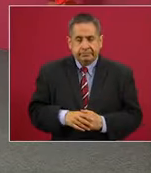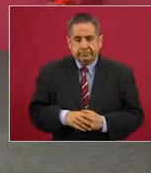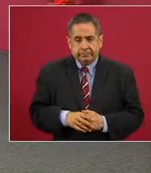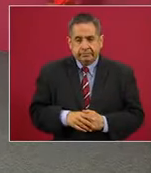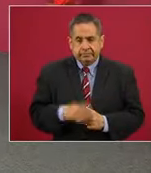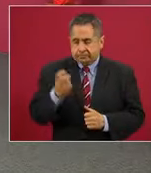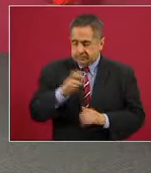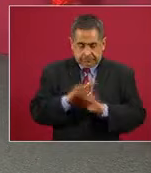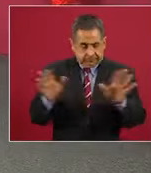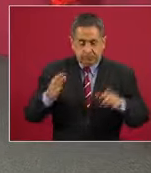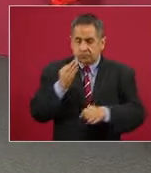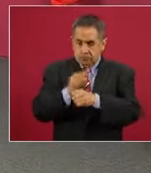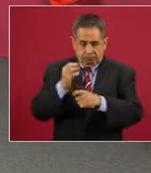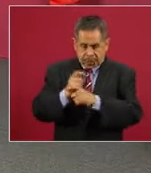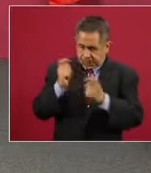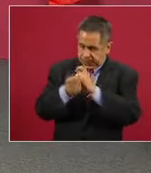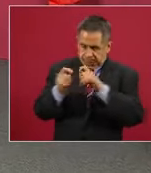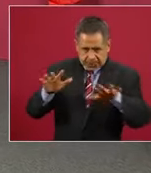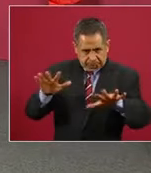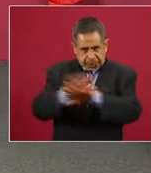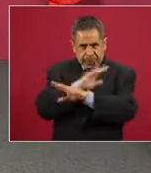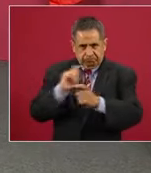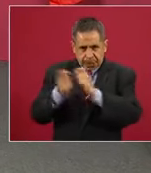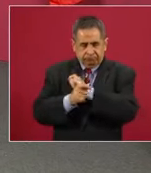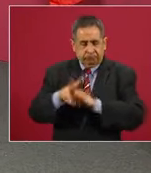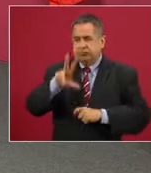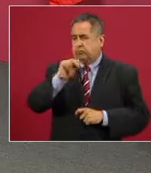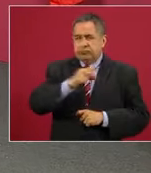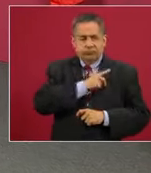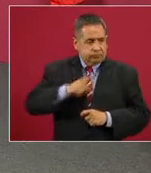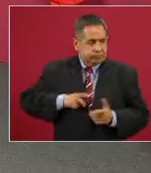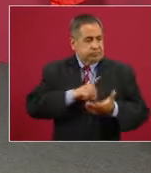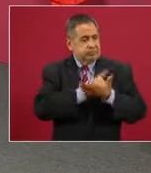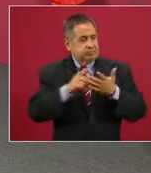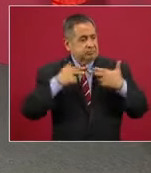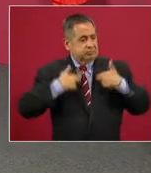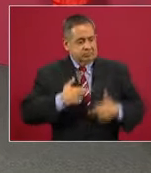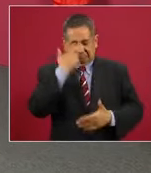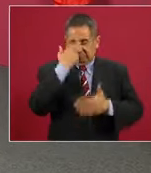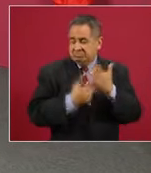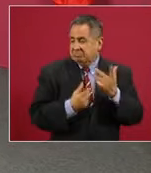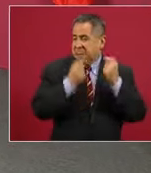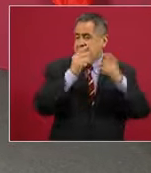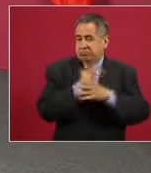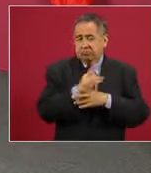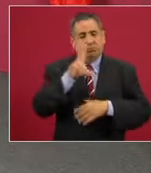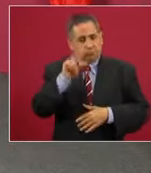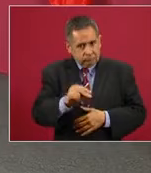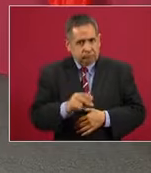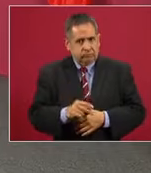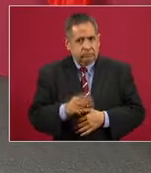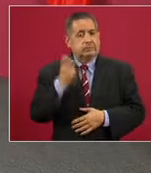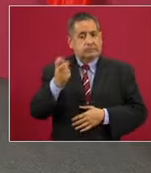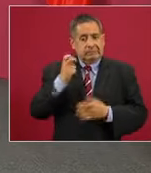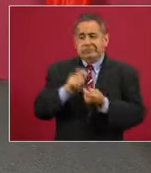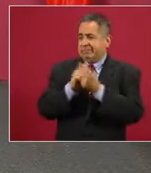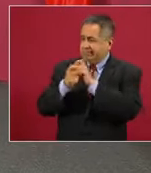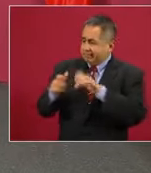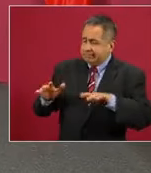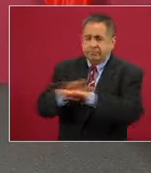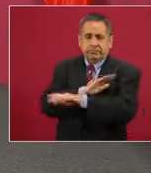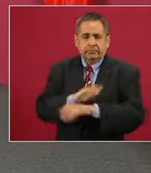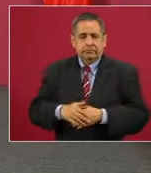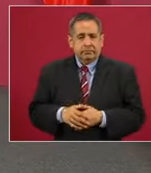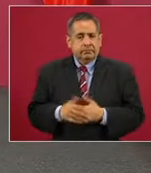Entonces, por eso el cambio, para que no haya violación de derechos humanos. Para eso fue la transformación. No es